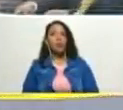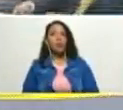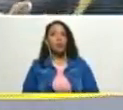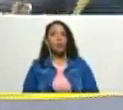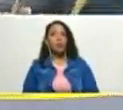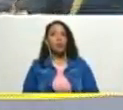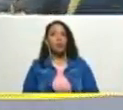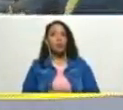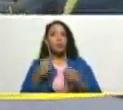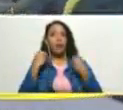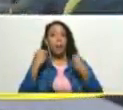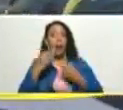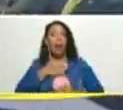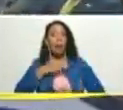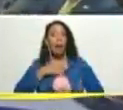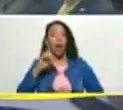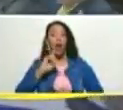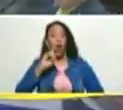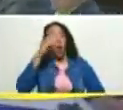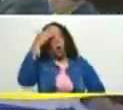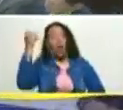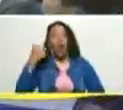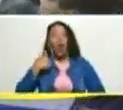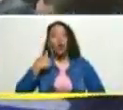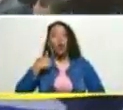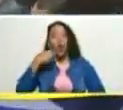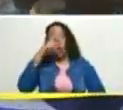para mi son inolvidables los años que estuve allí